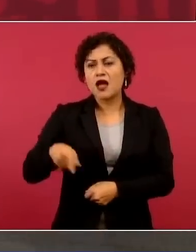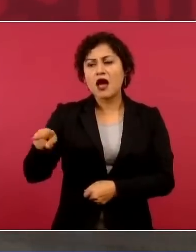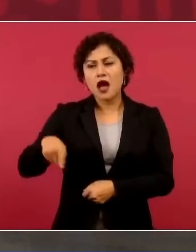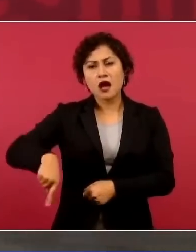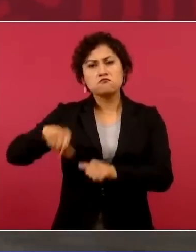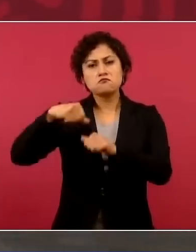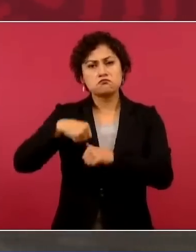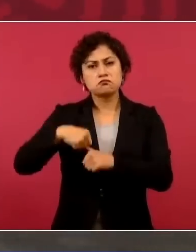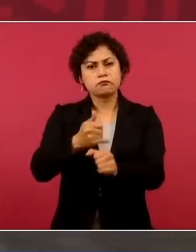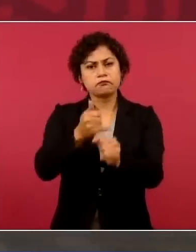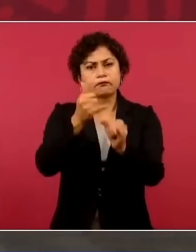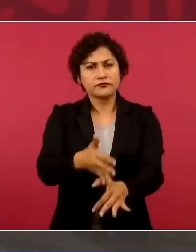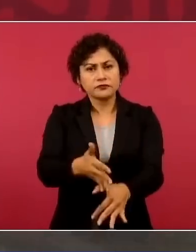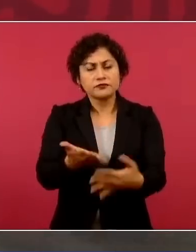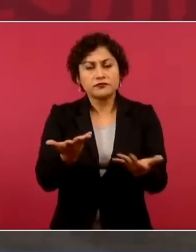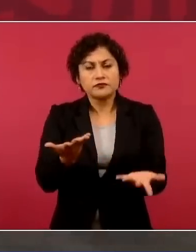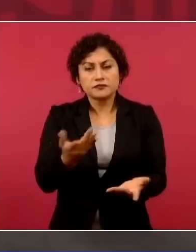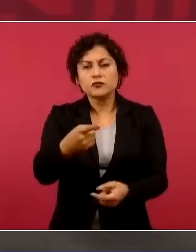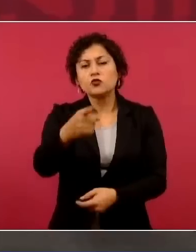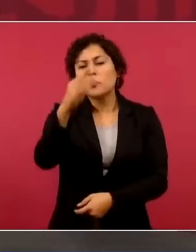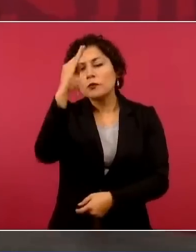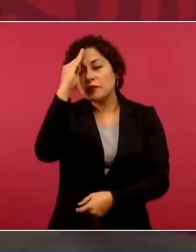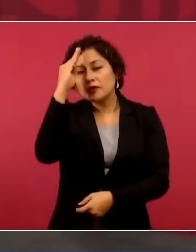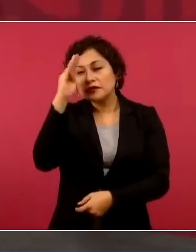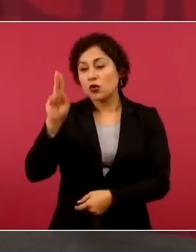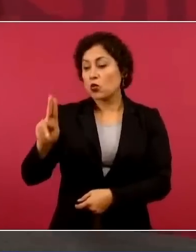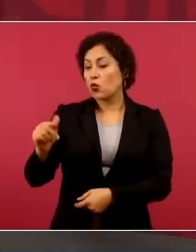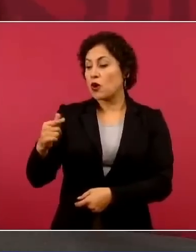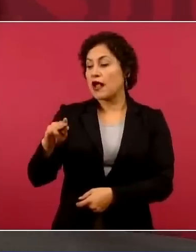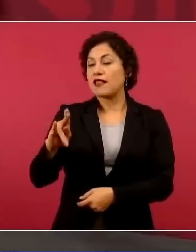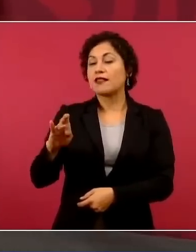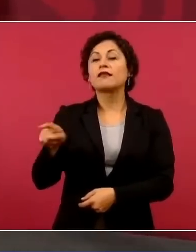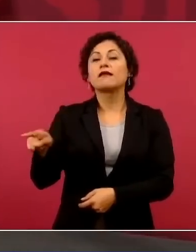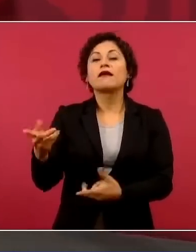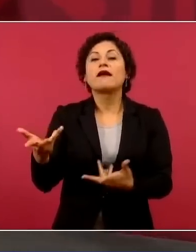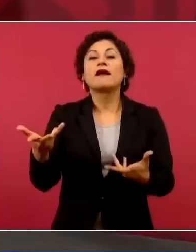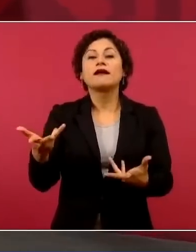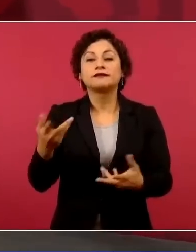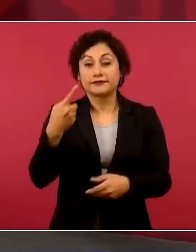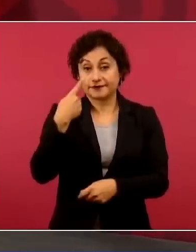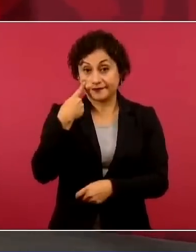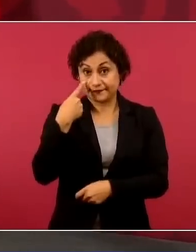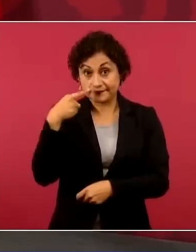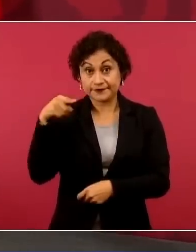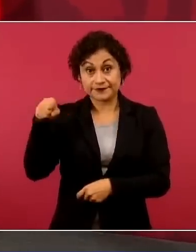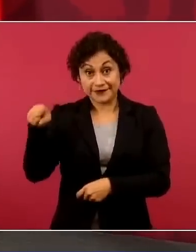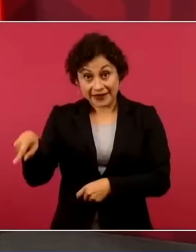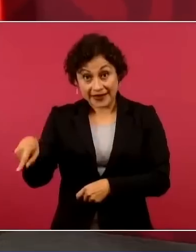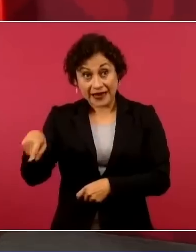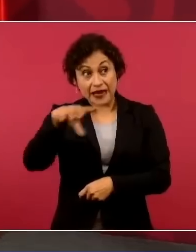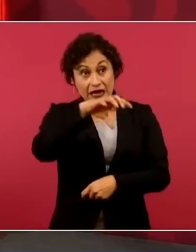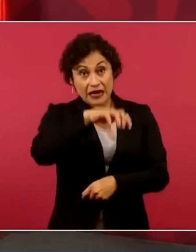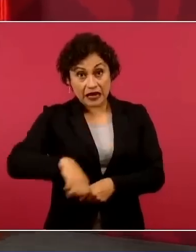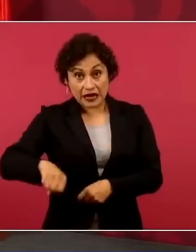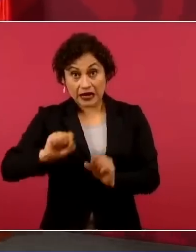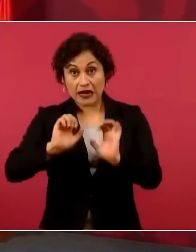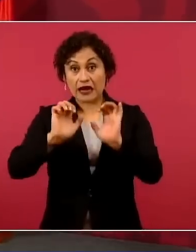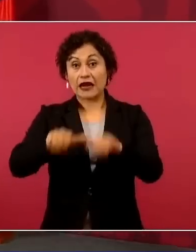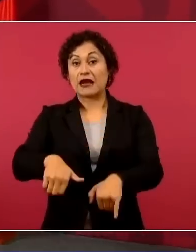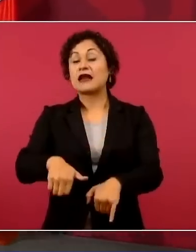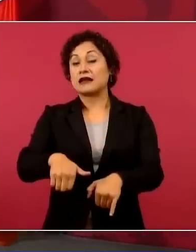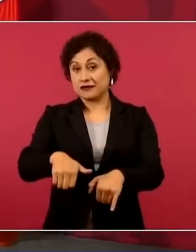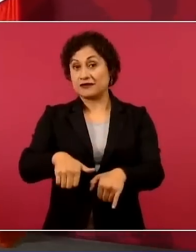Imagínense, imagínense lo que hizo Ugalde, contrató para contar los